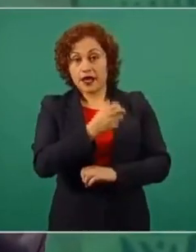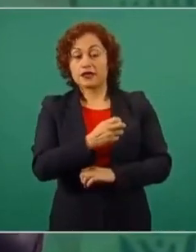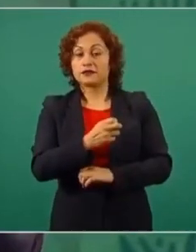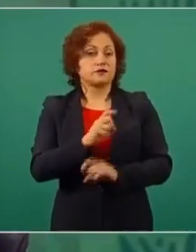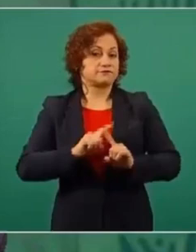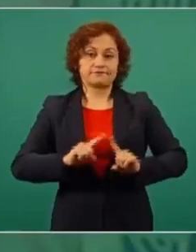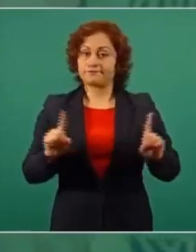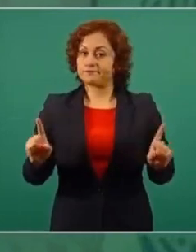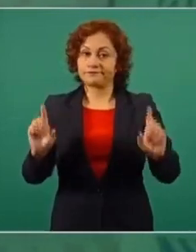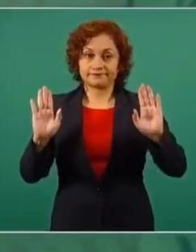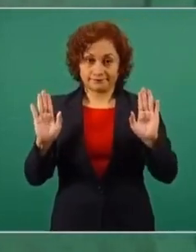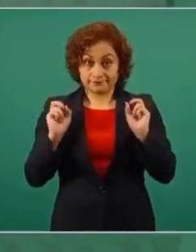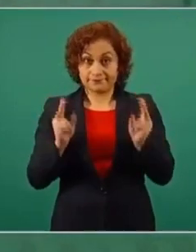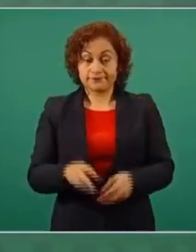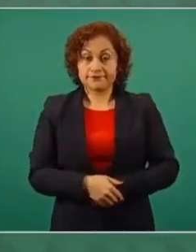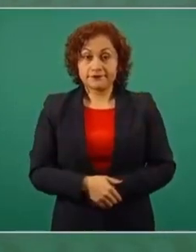mismo.